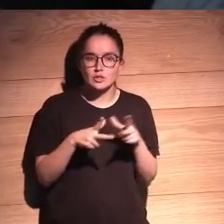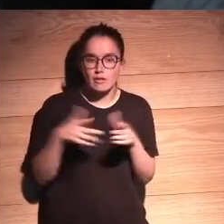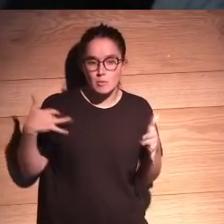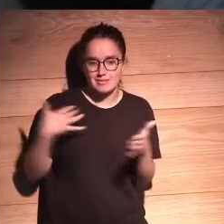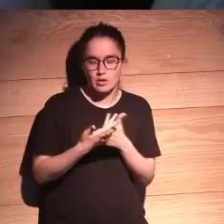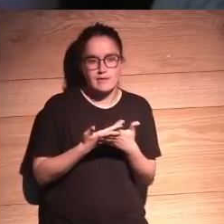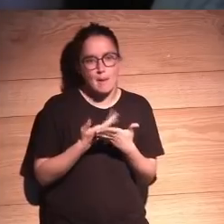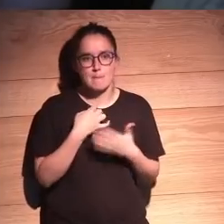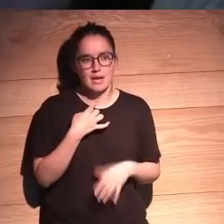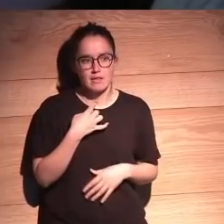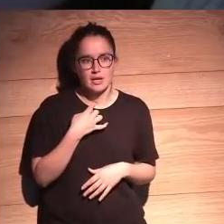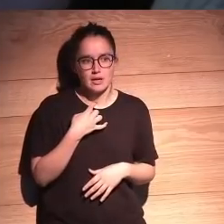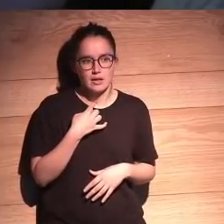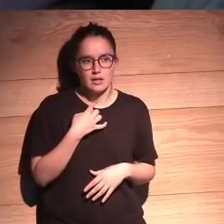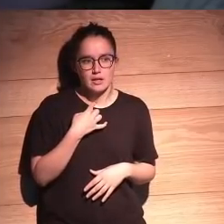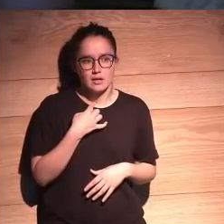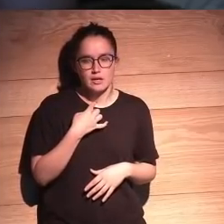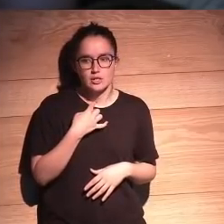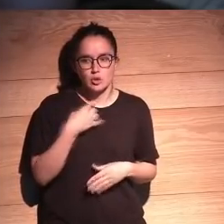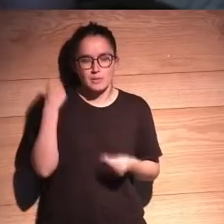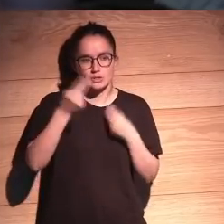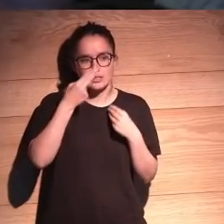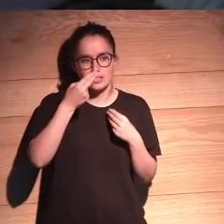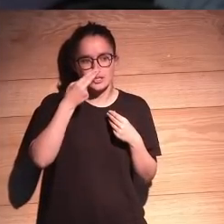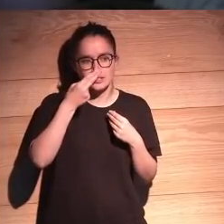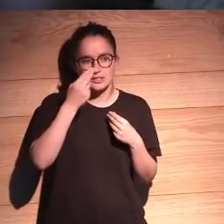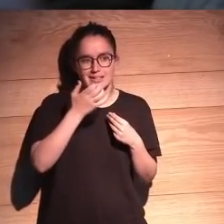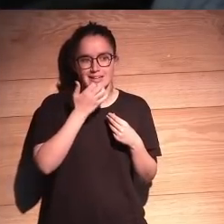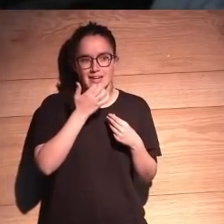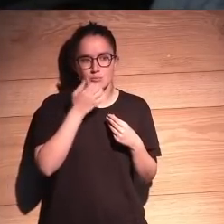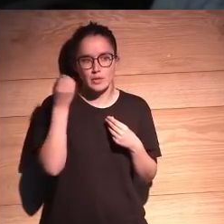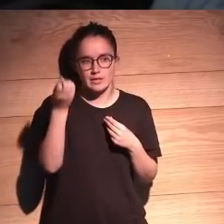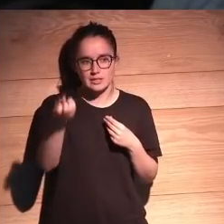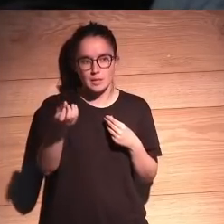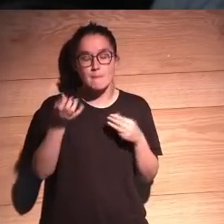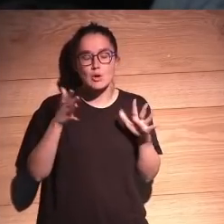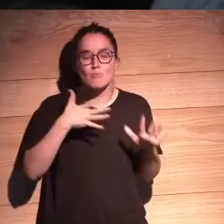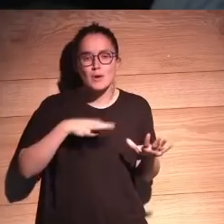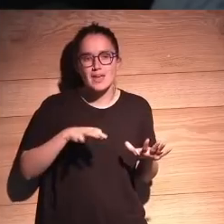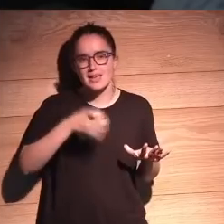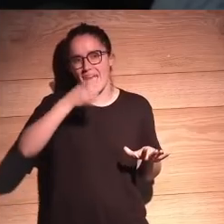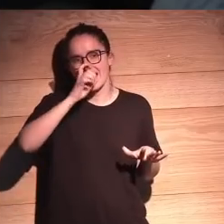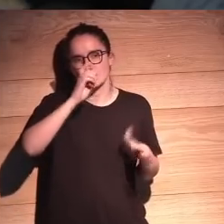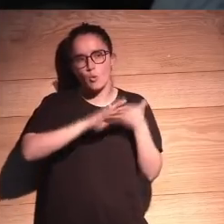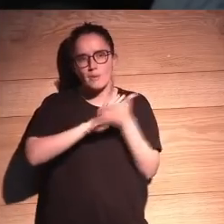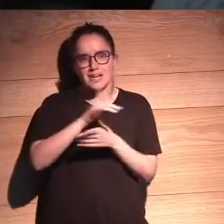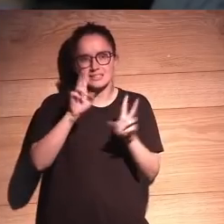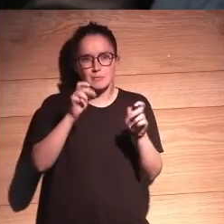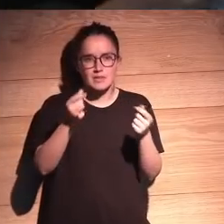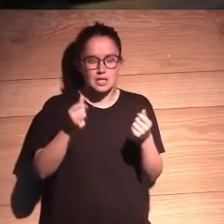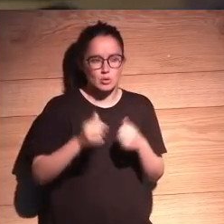hasta ahora entonces la cuestión de o sea me ha parecido interesante el ejemplo del tren pero igual es obsoleto no hablar de dinero